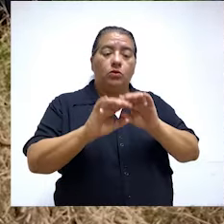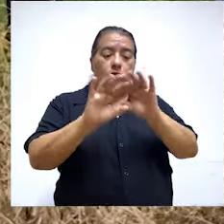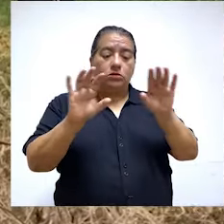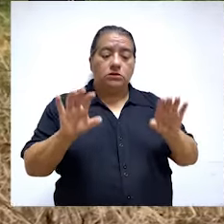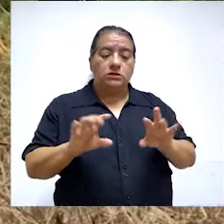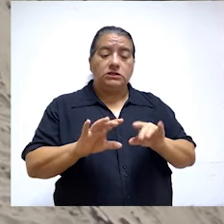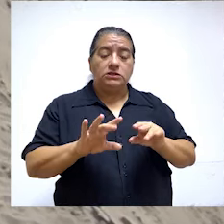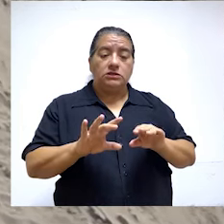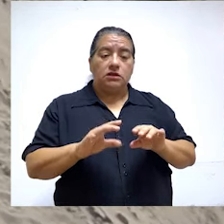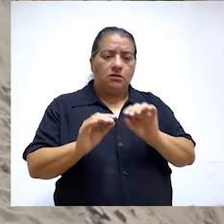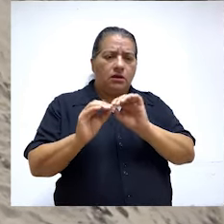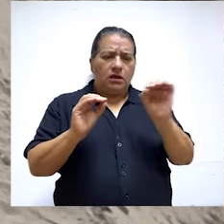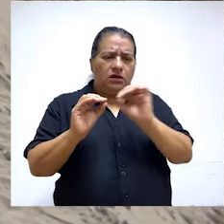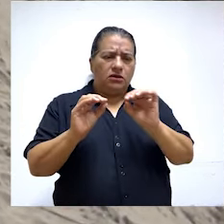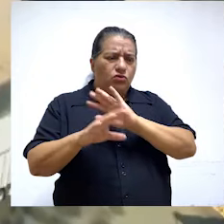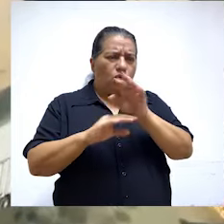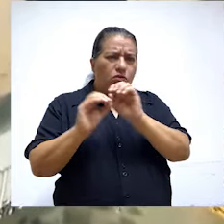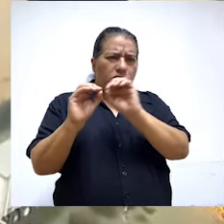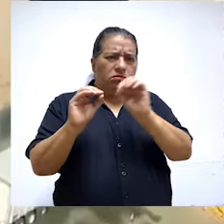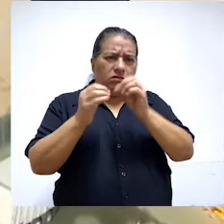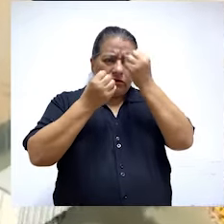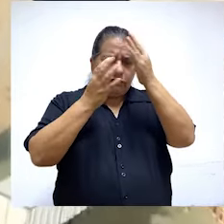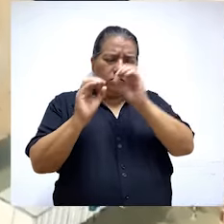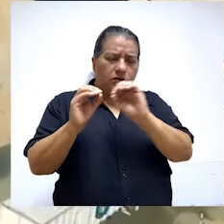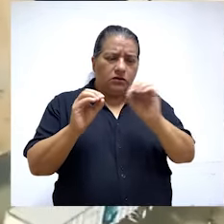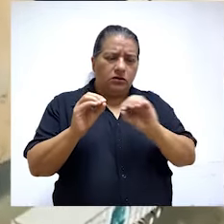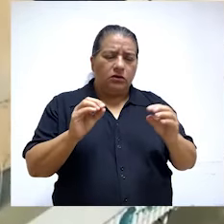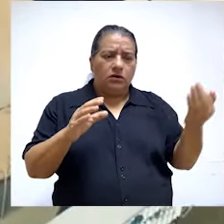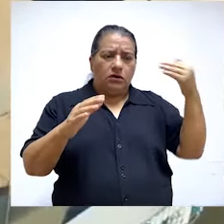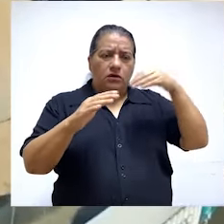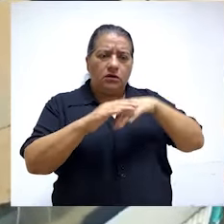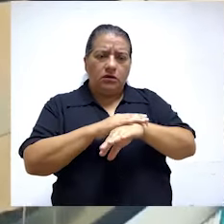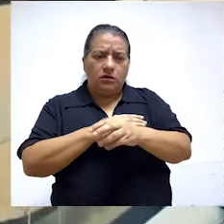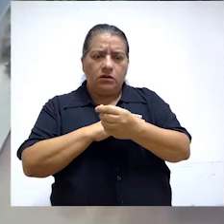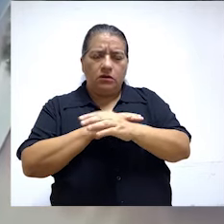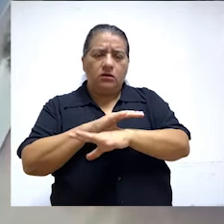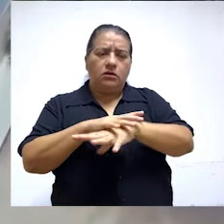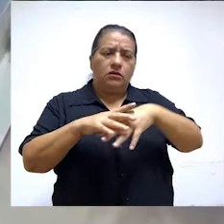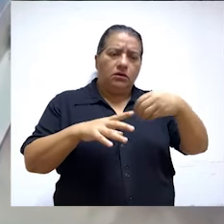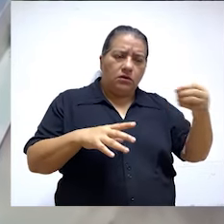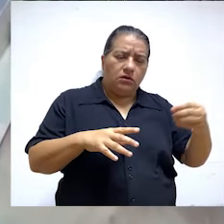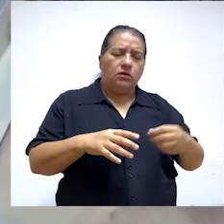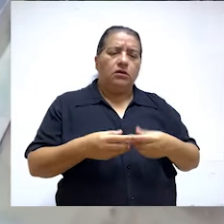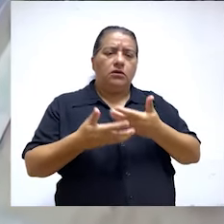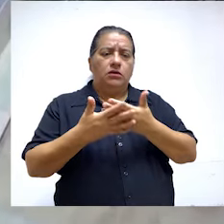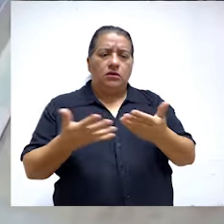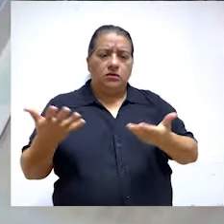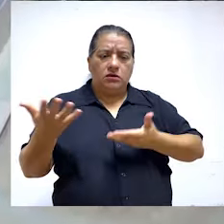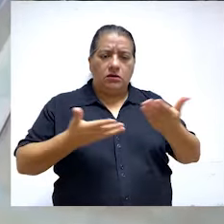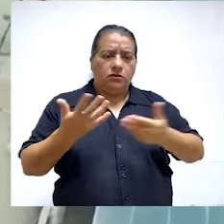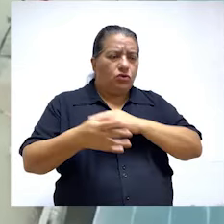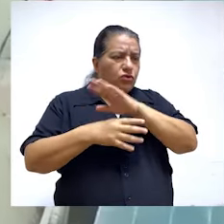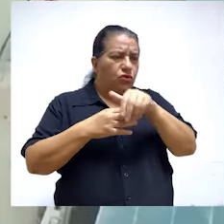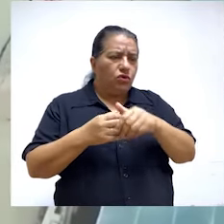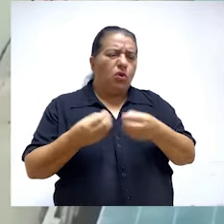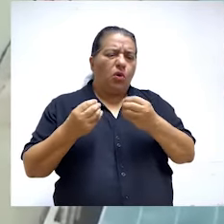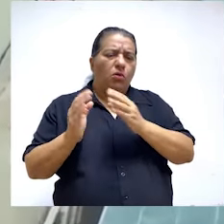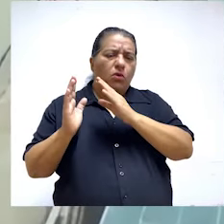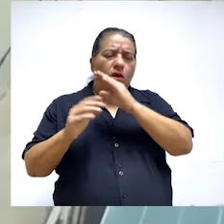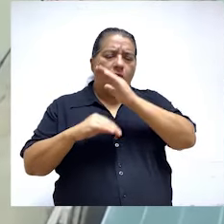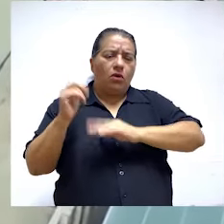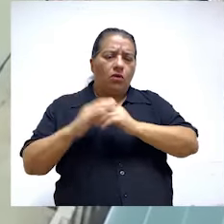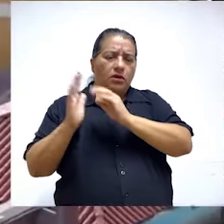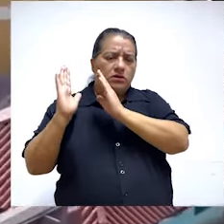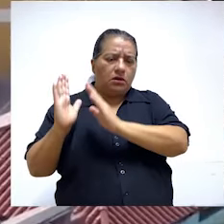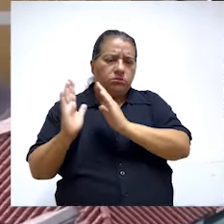de obra digital, el cual deberá registrar información como ingresos, egresos, bienes, servicios que se emplea y los avances